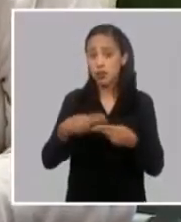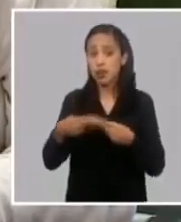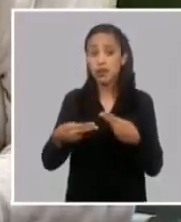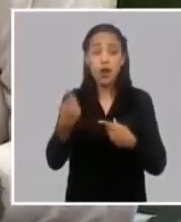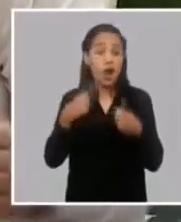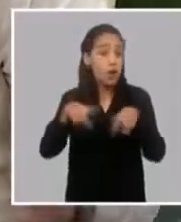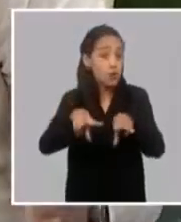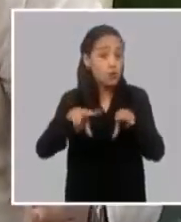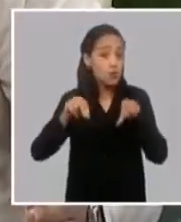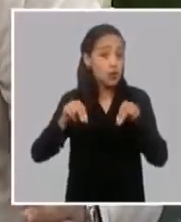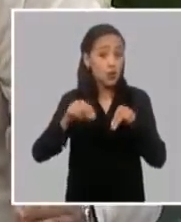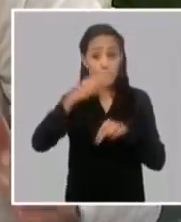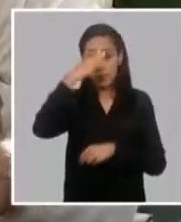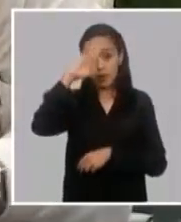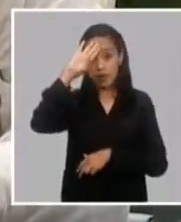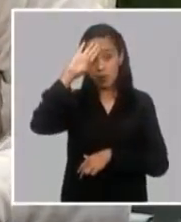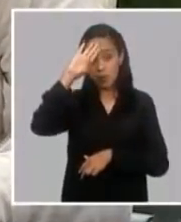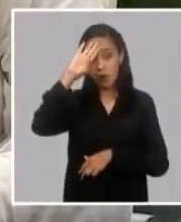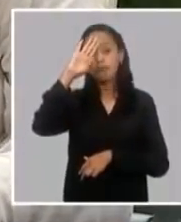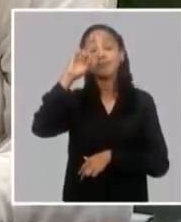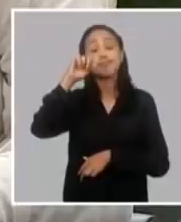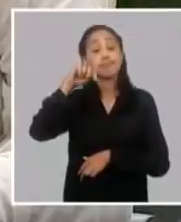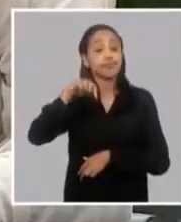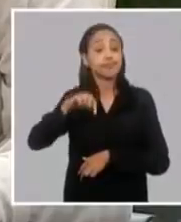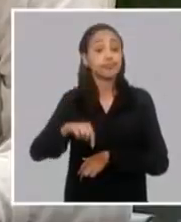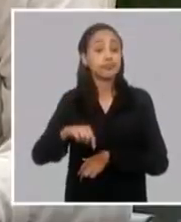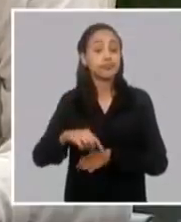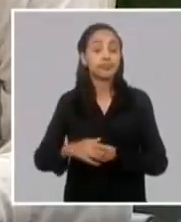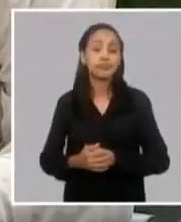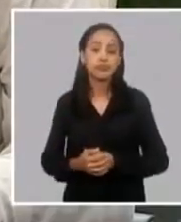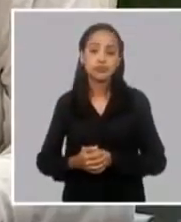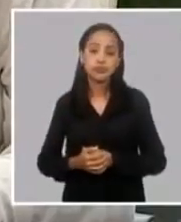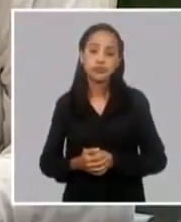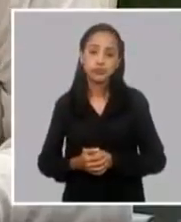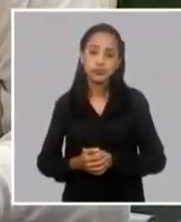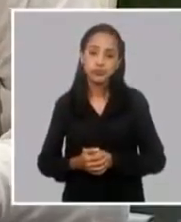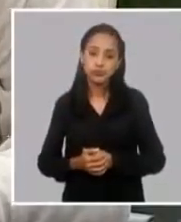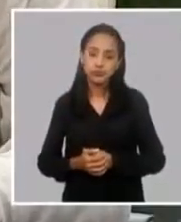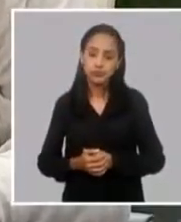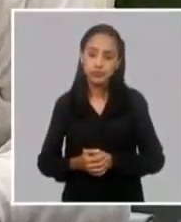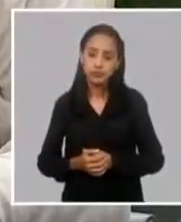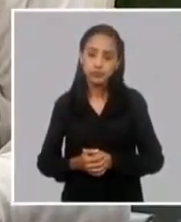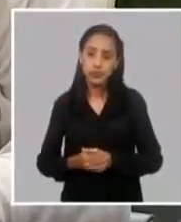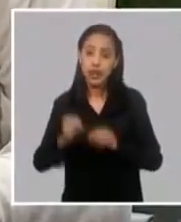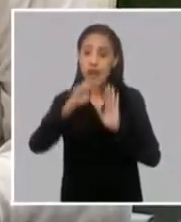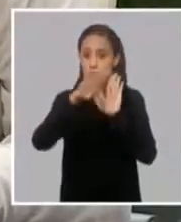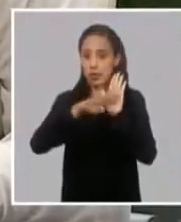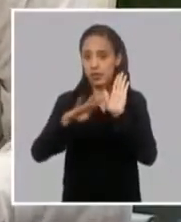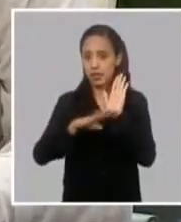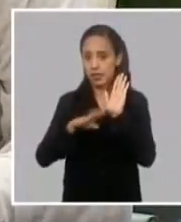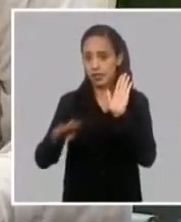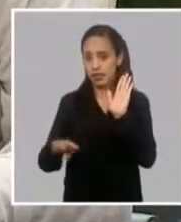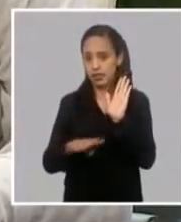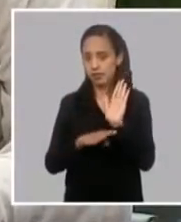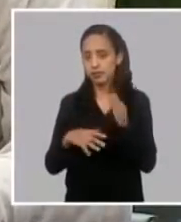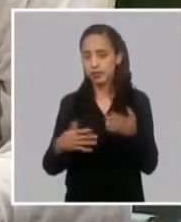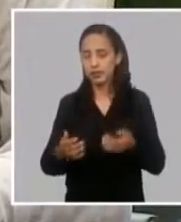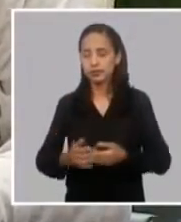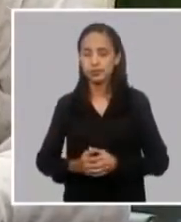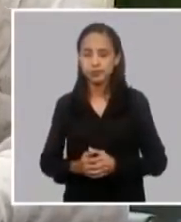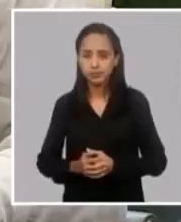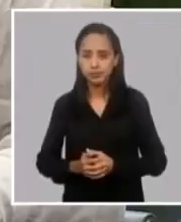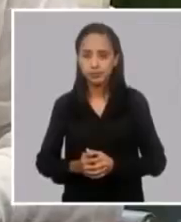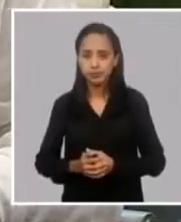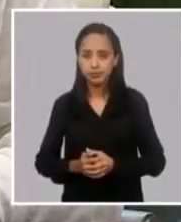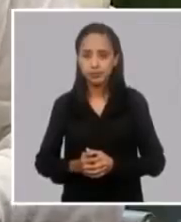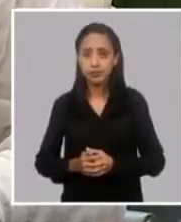de esto por lo tanto lleva una gradualidad porque consiste esta medida en eliminar la obligación de utilizar la